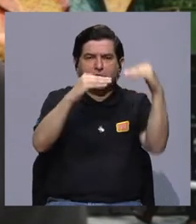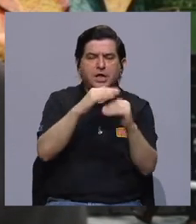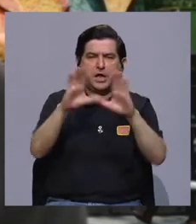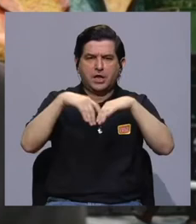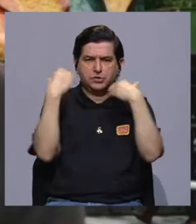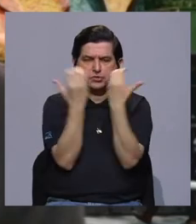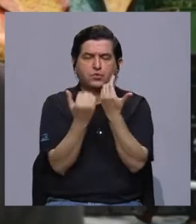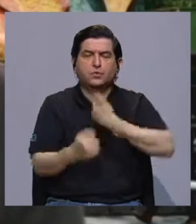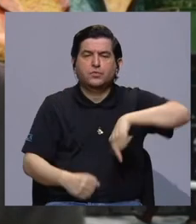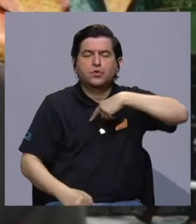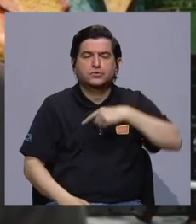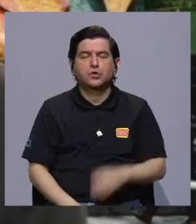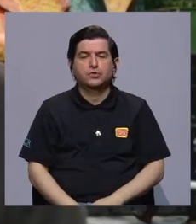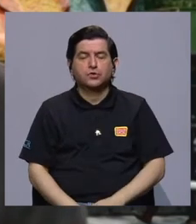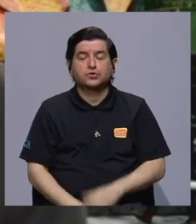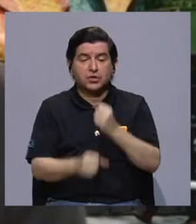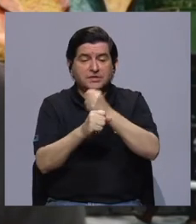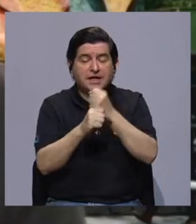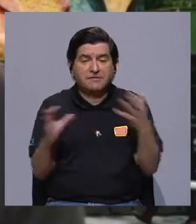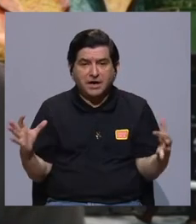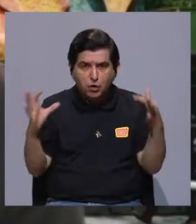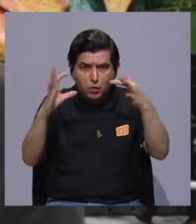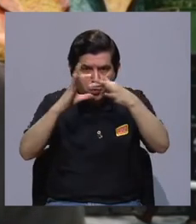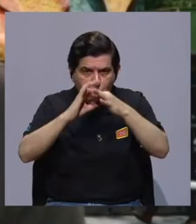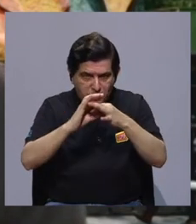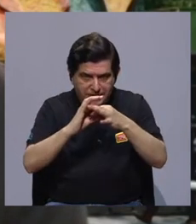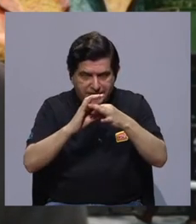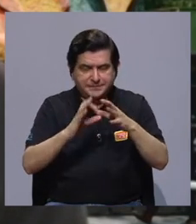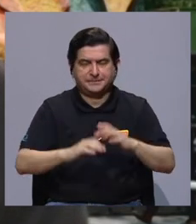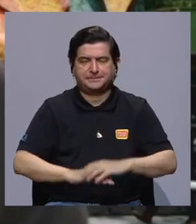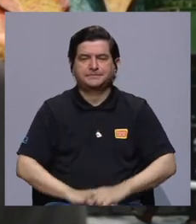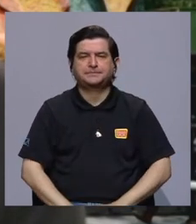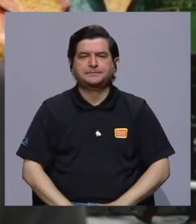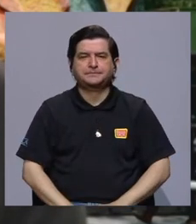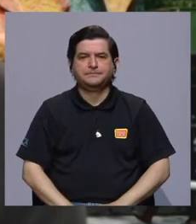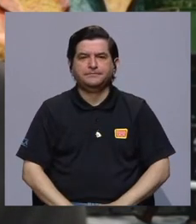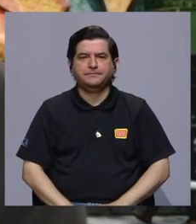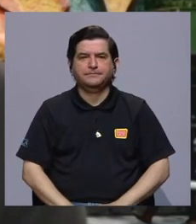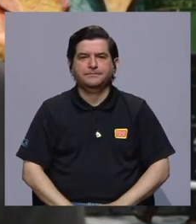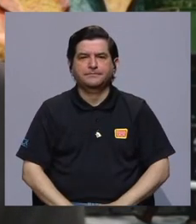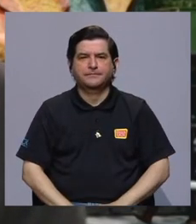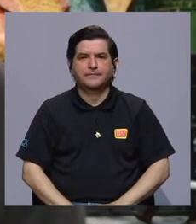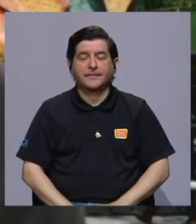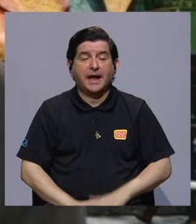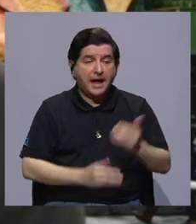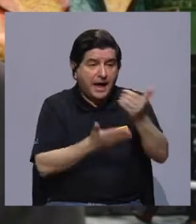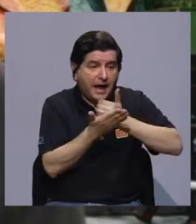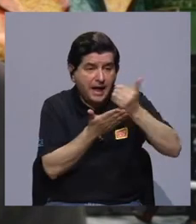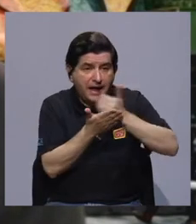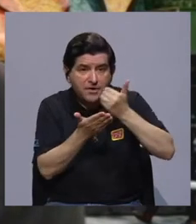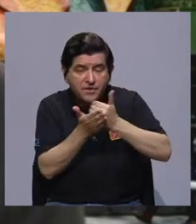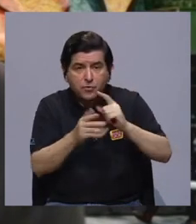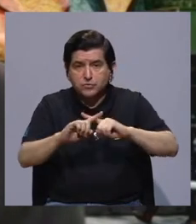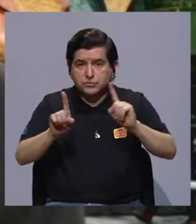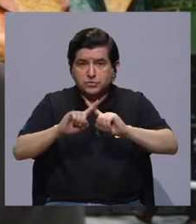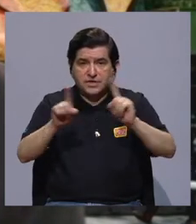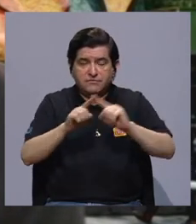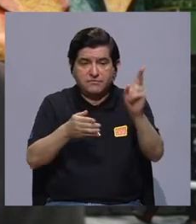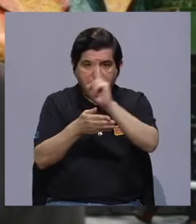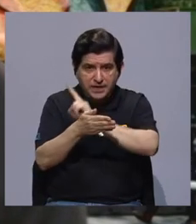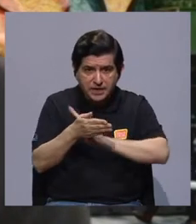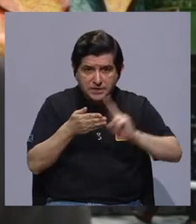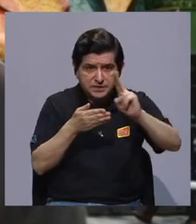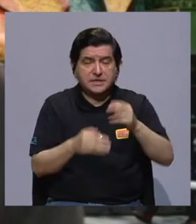subcomisión lo que venimos haciendo es una articulación de esfuerzos, generar una sinergia y conjuntar los recursos que desde las